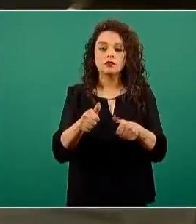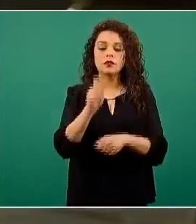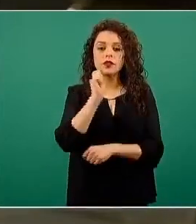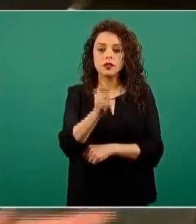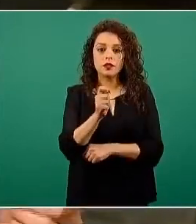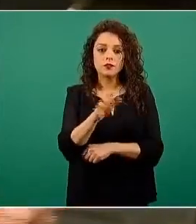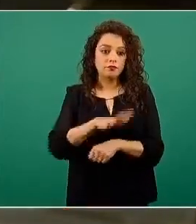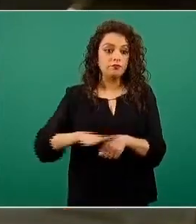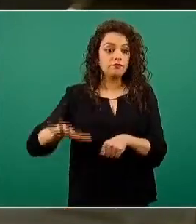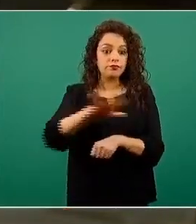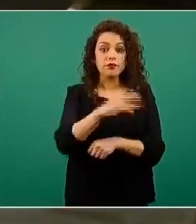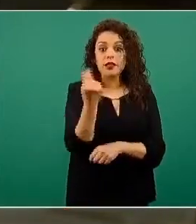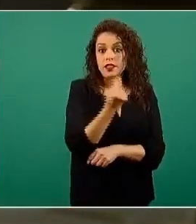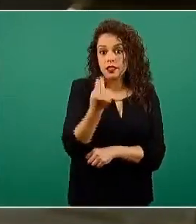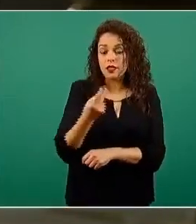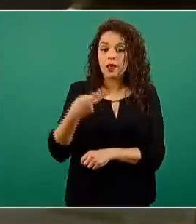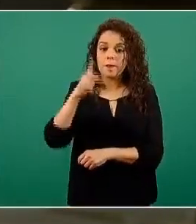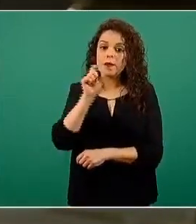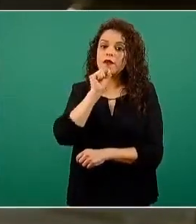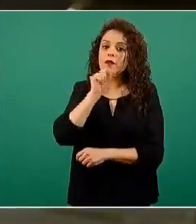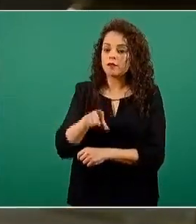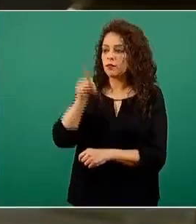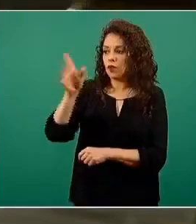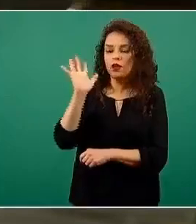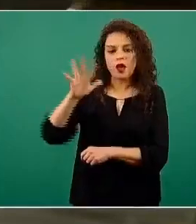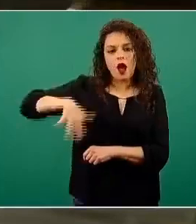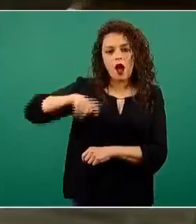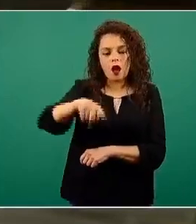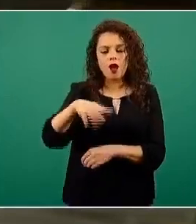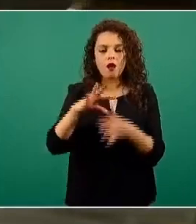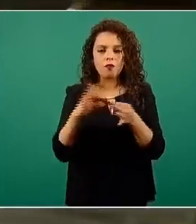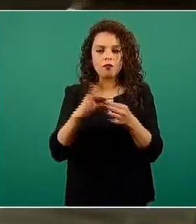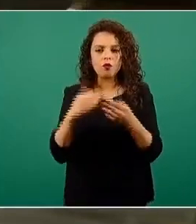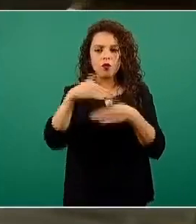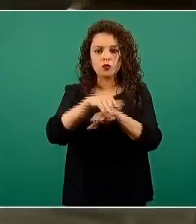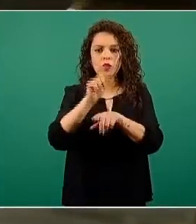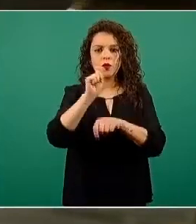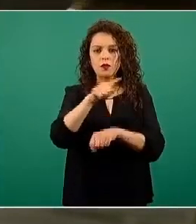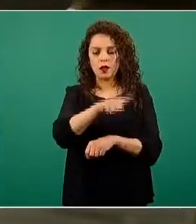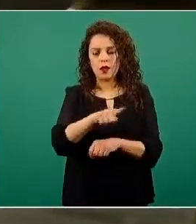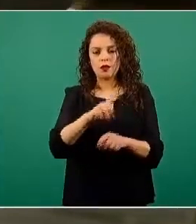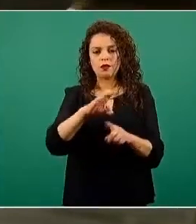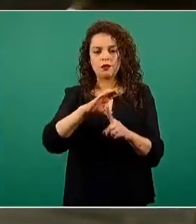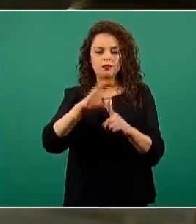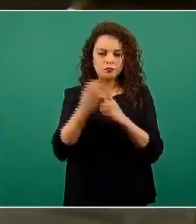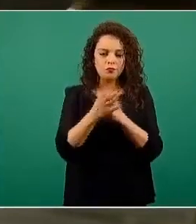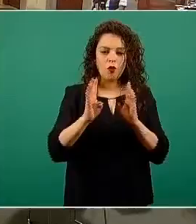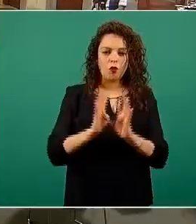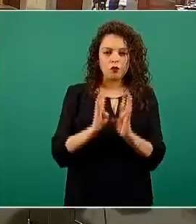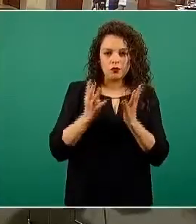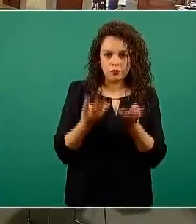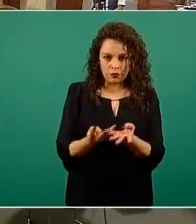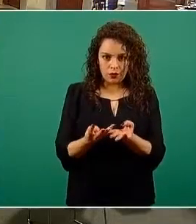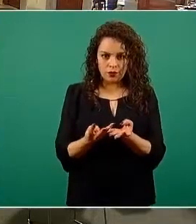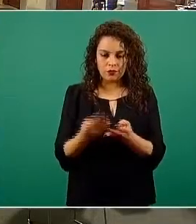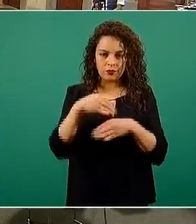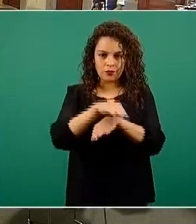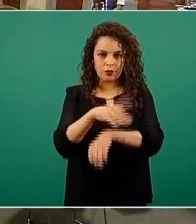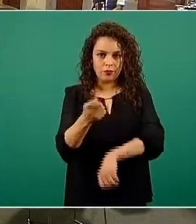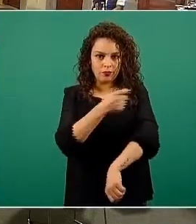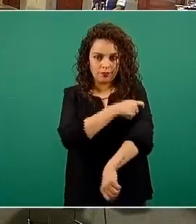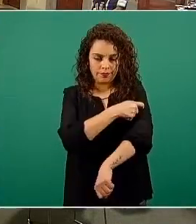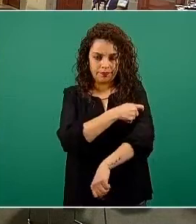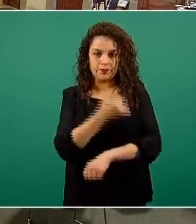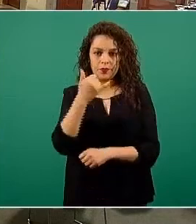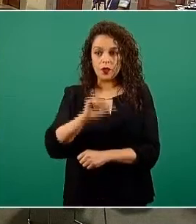han dicho en el, en el, con el Consejo de Vacunación. ¿Nos podría platicar al respecto? Y le tengo otras dos preguntas. Gracias.